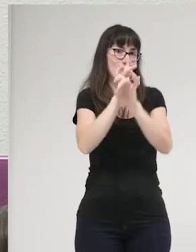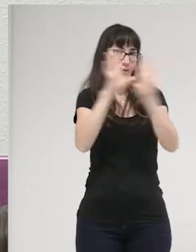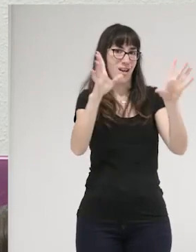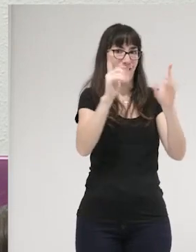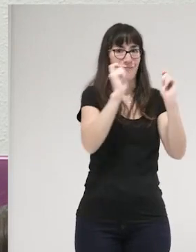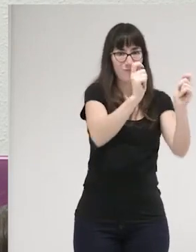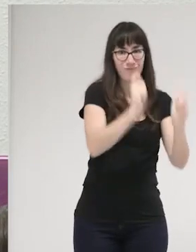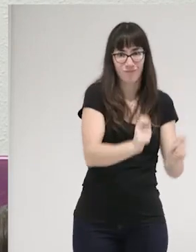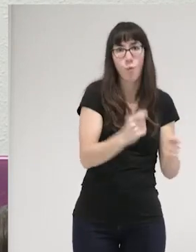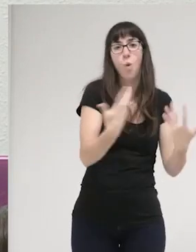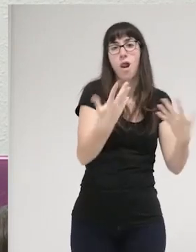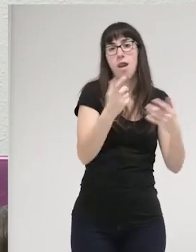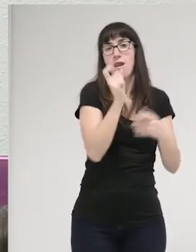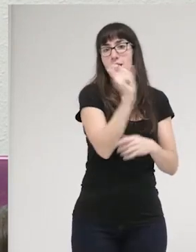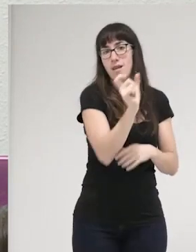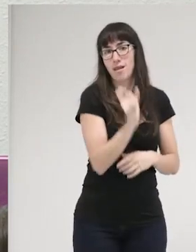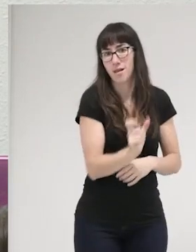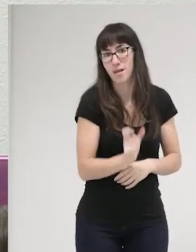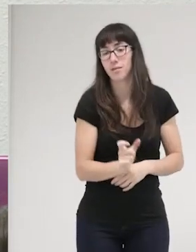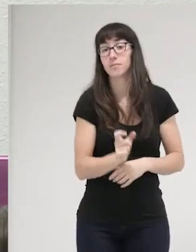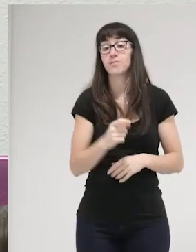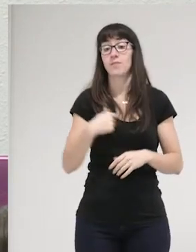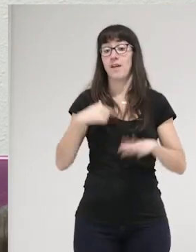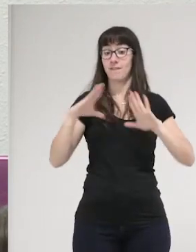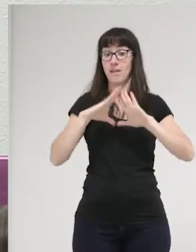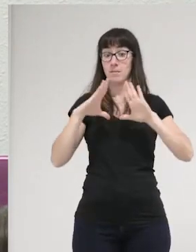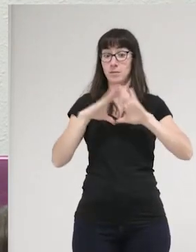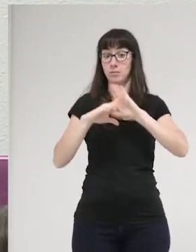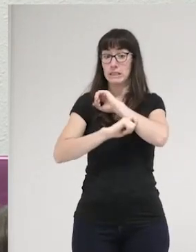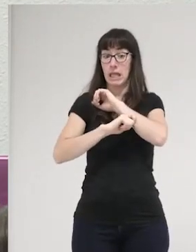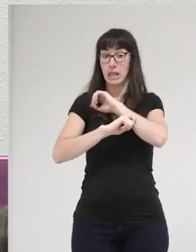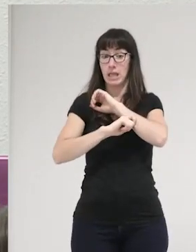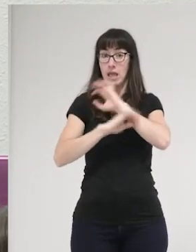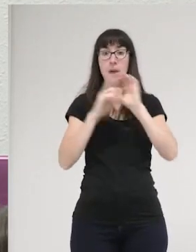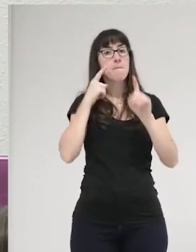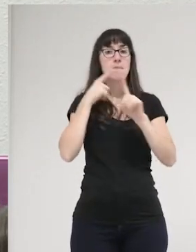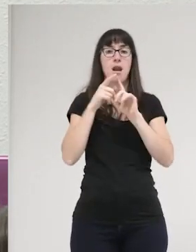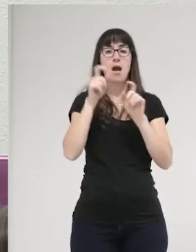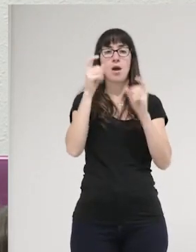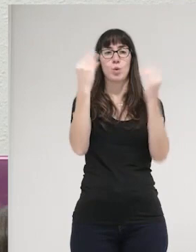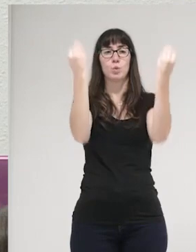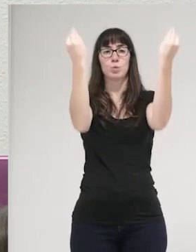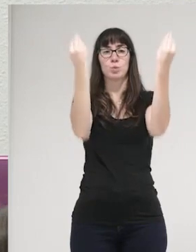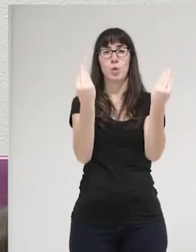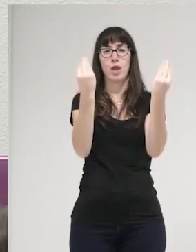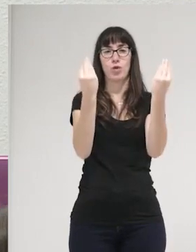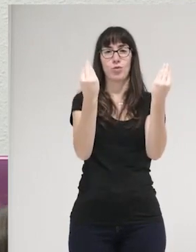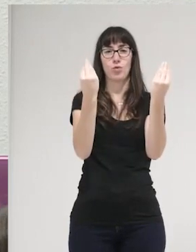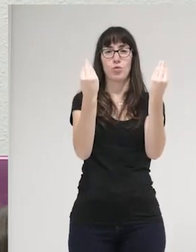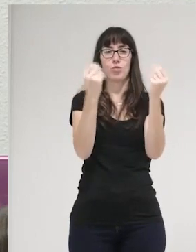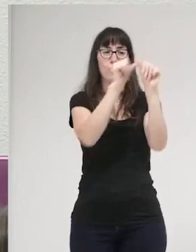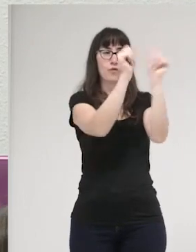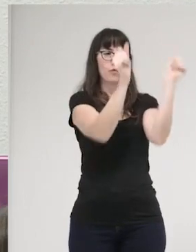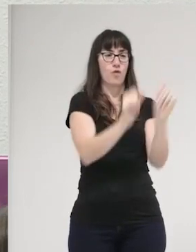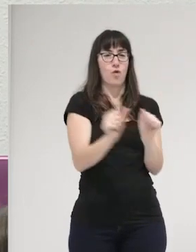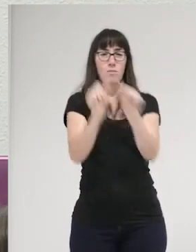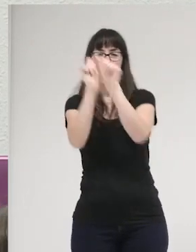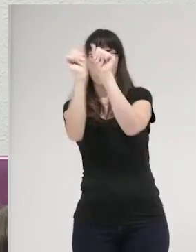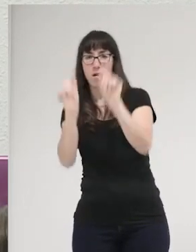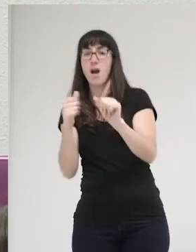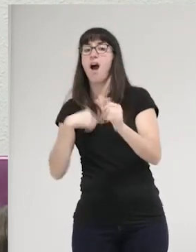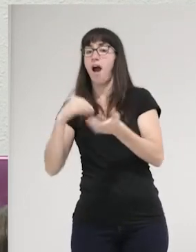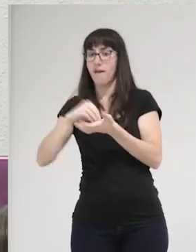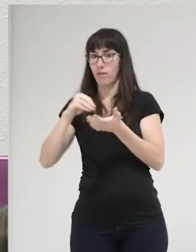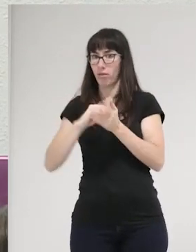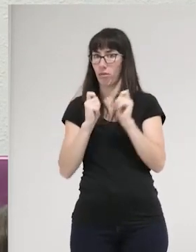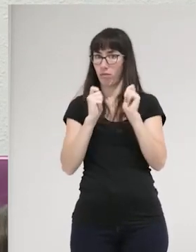de nuestras estrategias y algunas de nuestras formas desde el feminismo de entender a los sujetos muchas veces lo que estamos haciendo es reiterarlas y reforzarlas